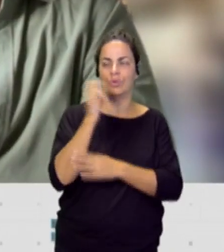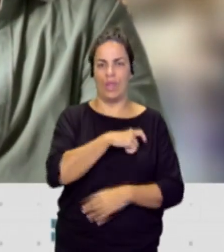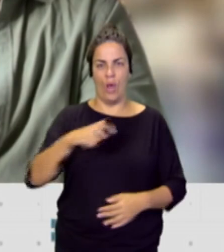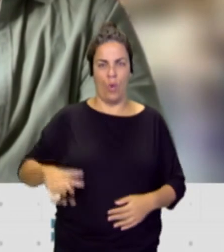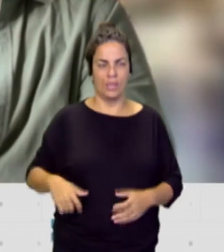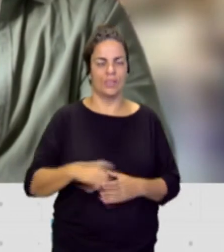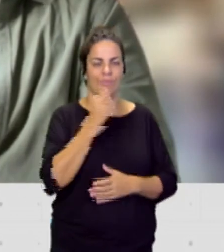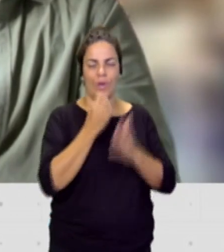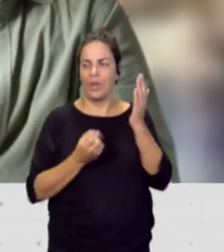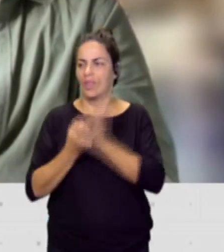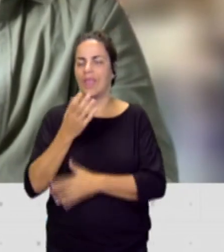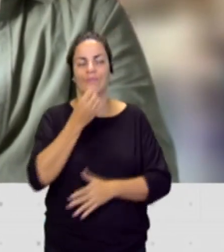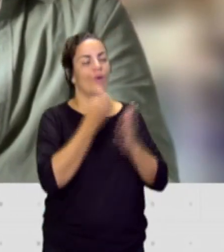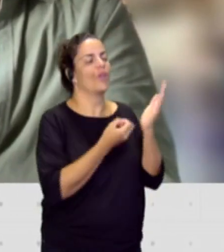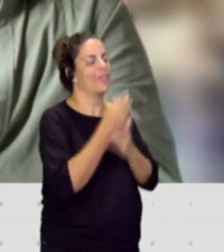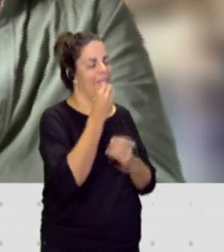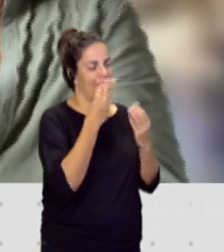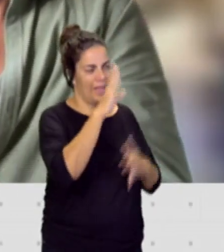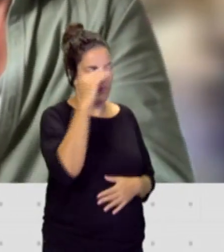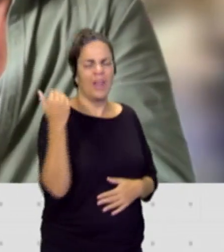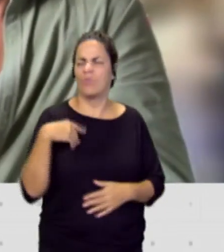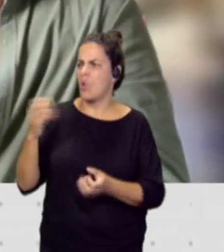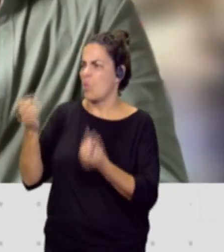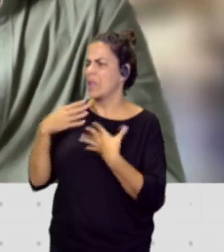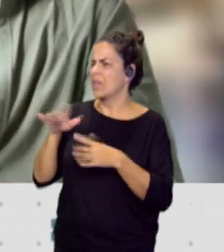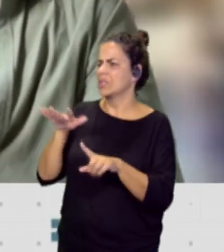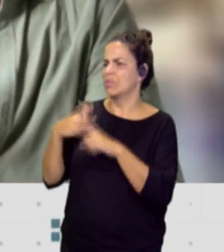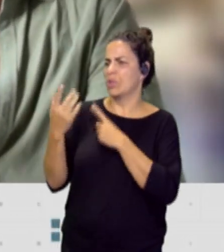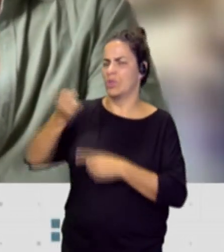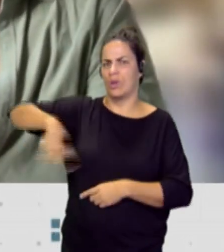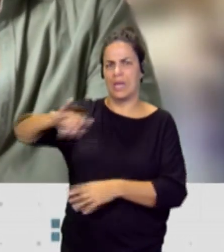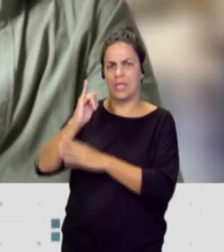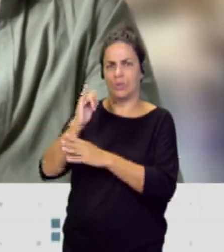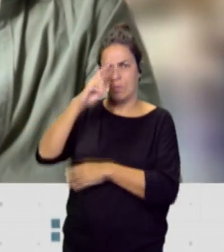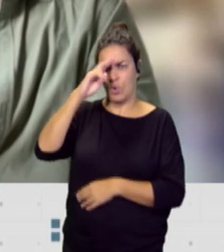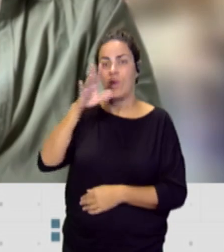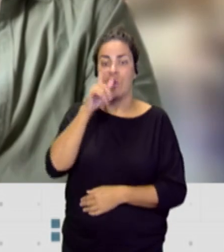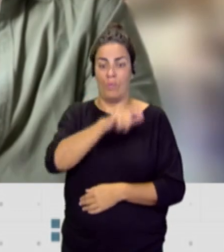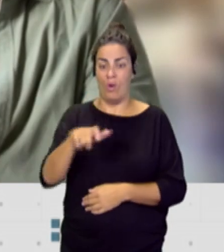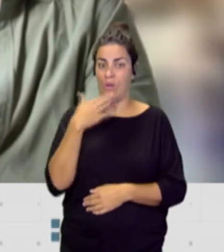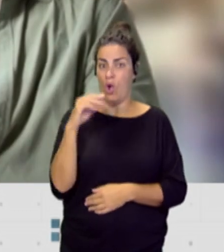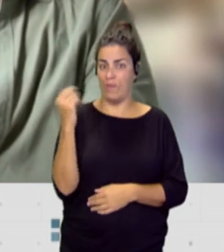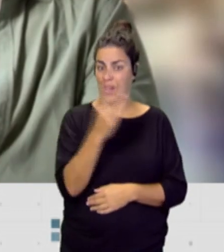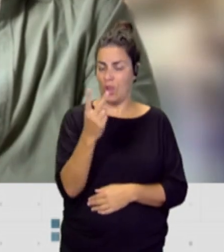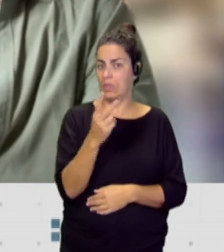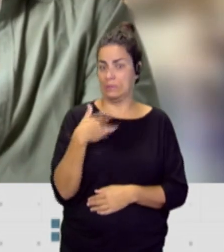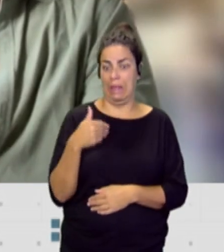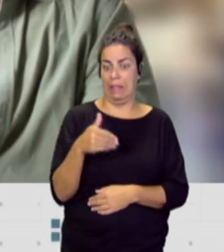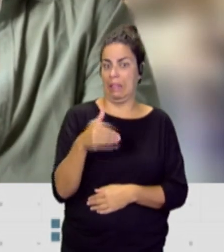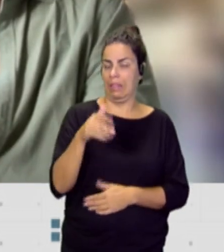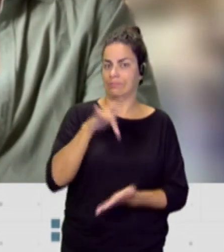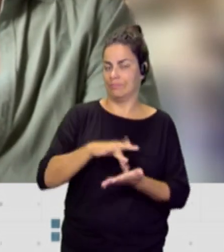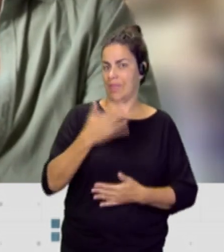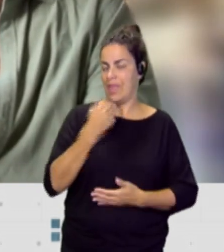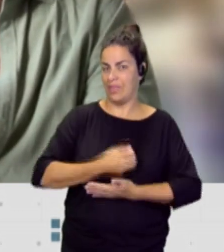Bueno, pues cuéntanos un poco esta historia. ¿Están preocupados en el instituto? Porque estos dos chicos creo que dentro de poco ya cumplen la mayoría